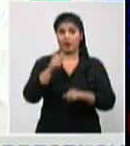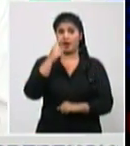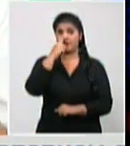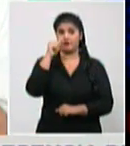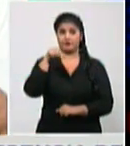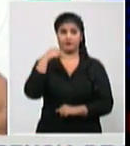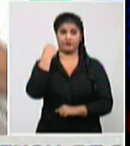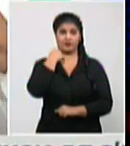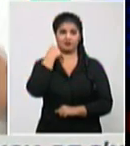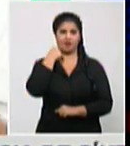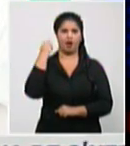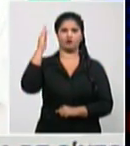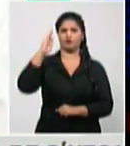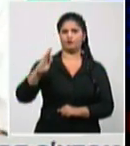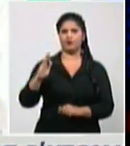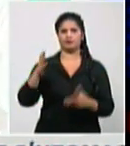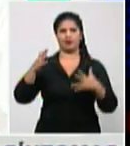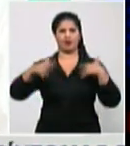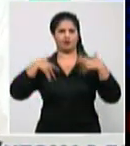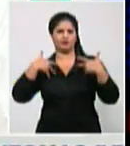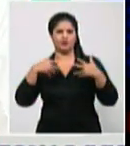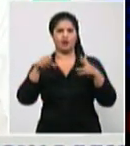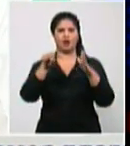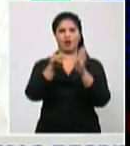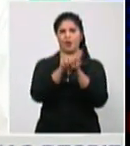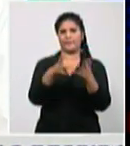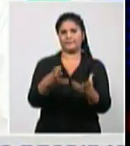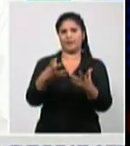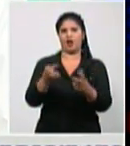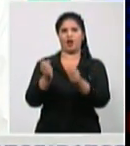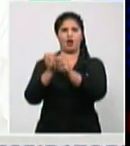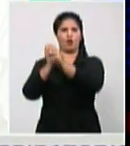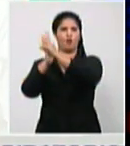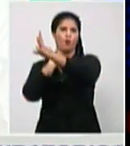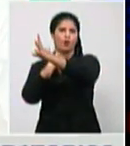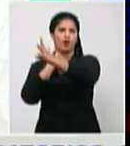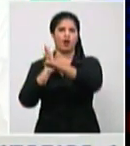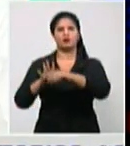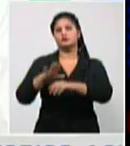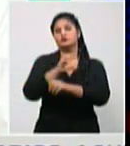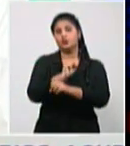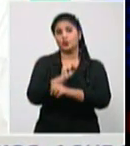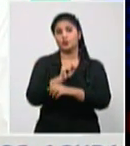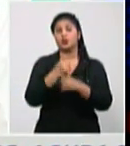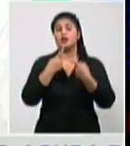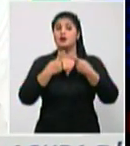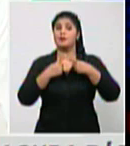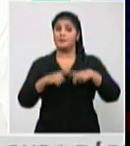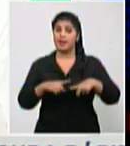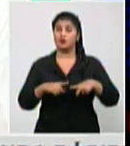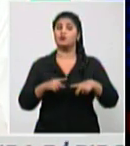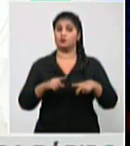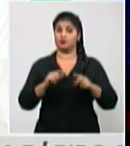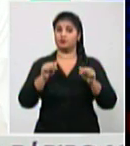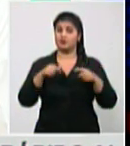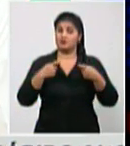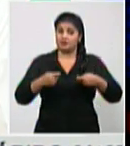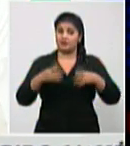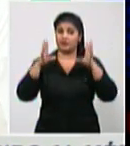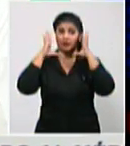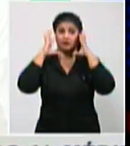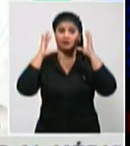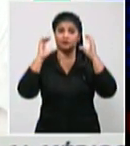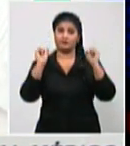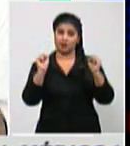complejos porque fiestas realmente uno a veces no tiene la percepción de riesgo como dicen los especialistas